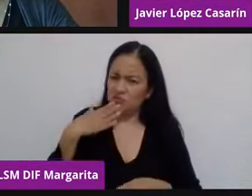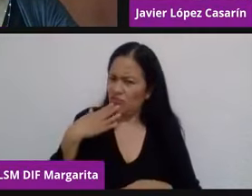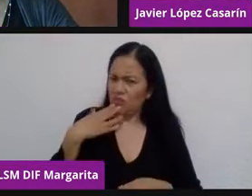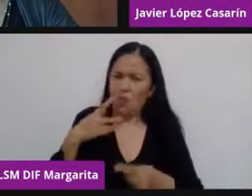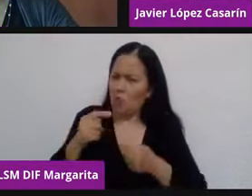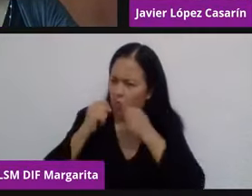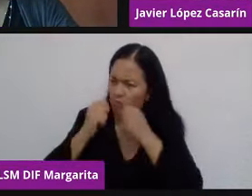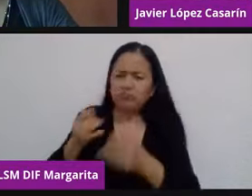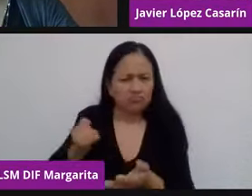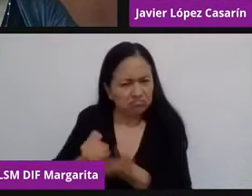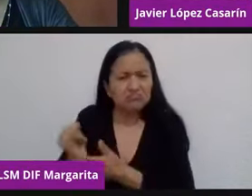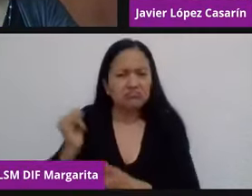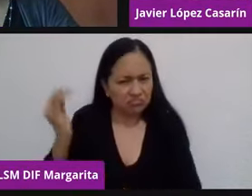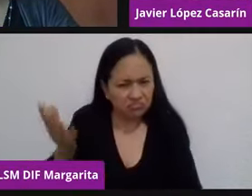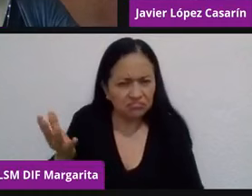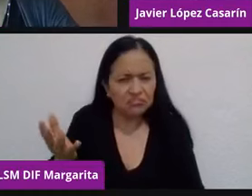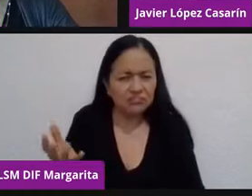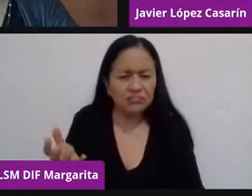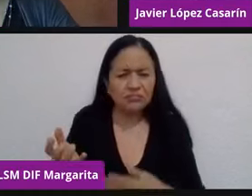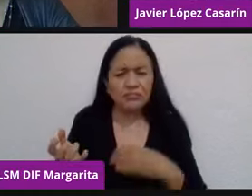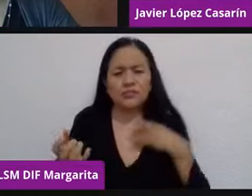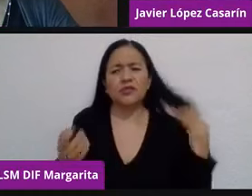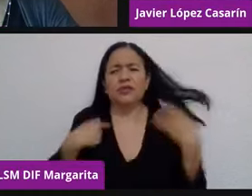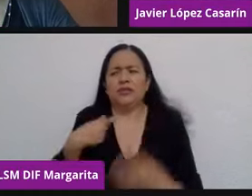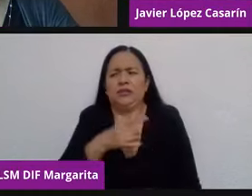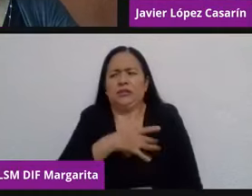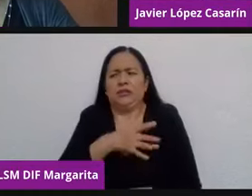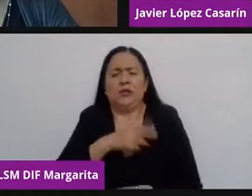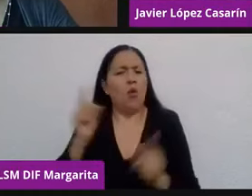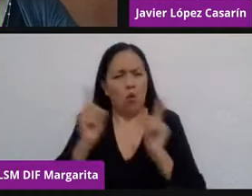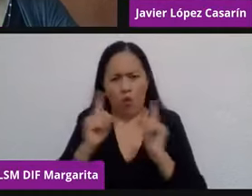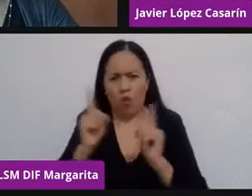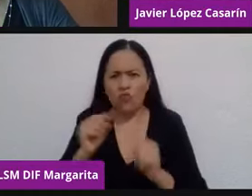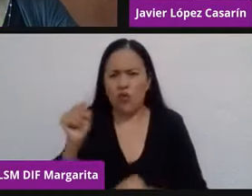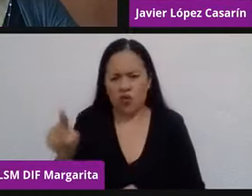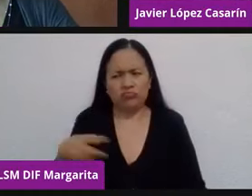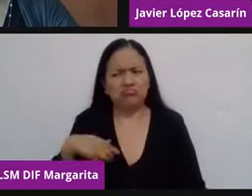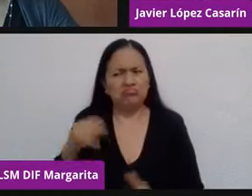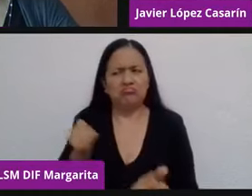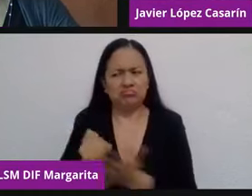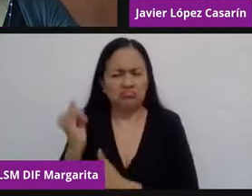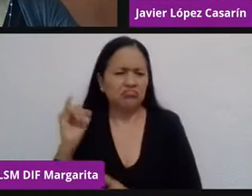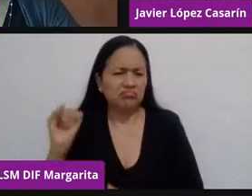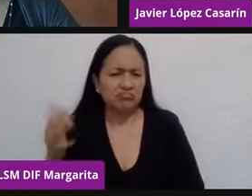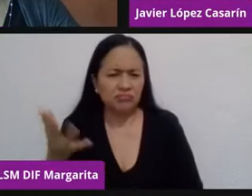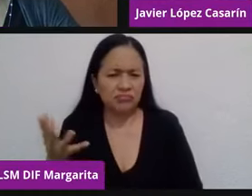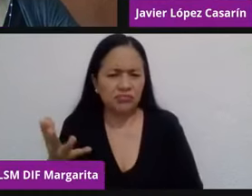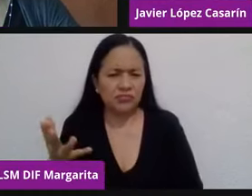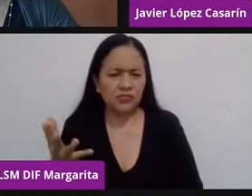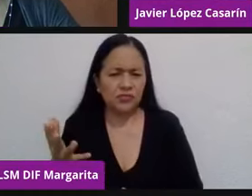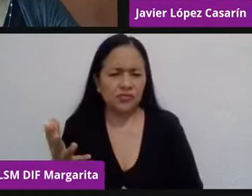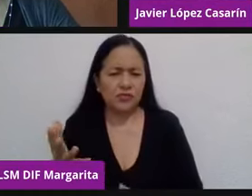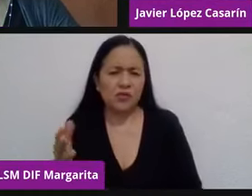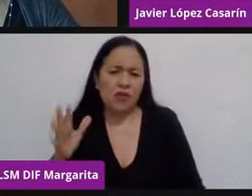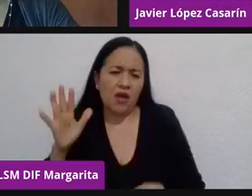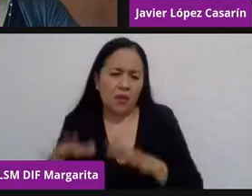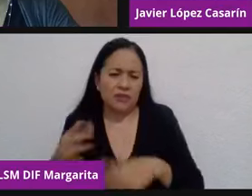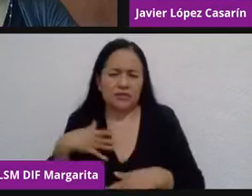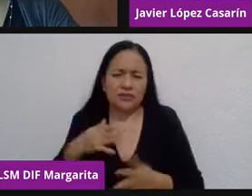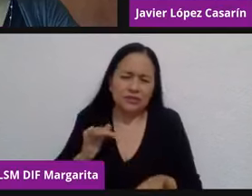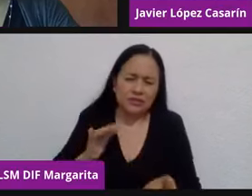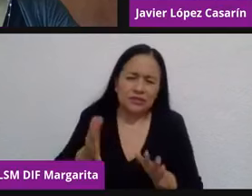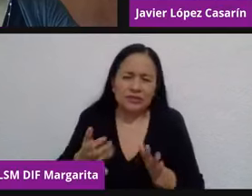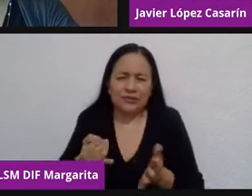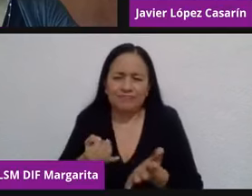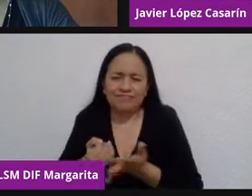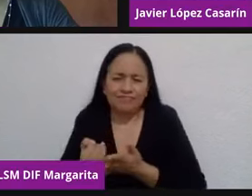de, y no hay que, que no nos debe de espantar. El riesgo es parte de nuestro día a día y hay a quien le gusta el riesgo controlado y hay